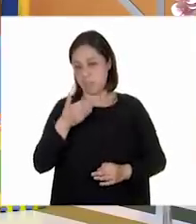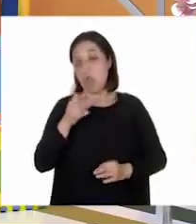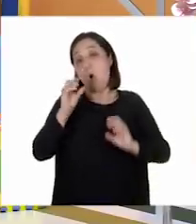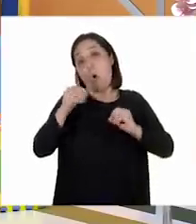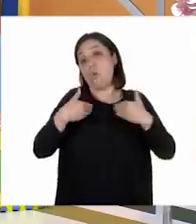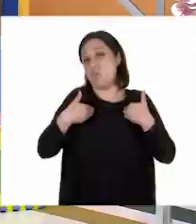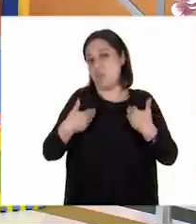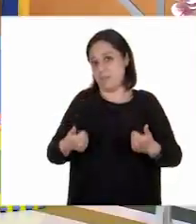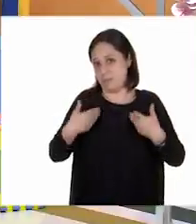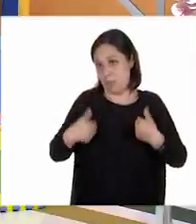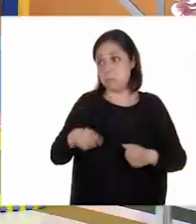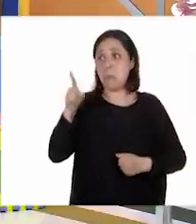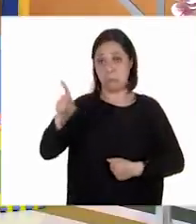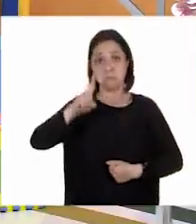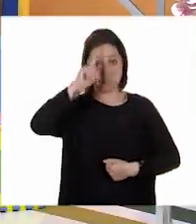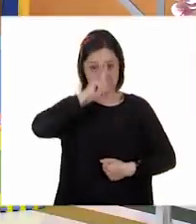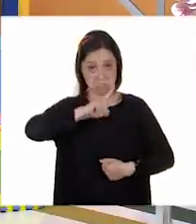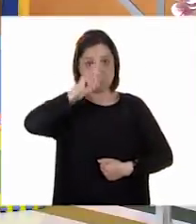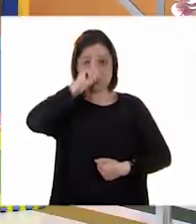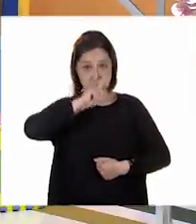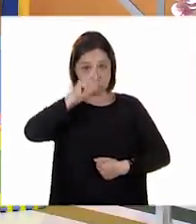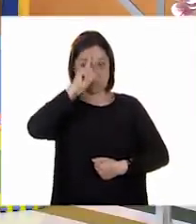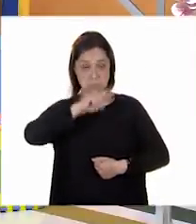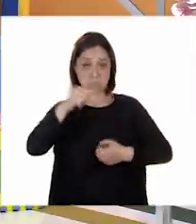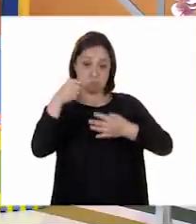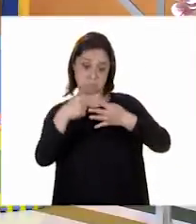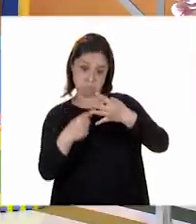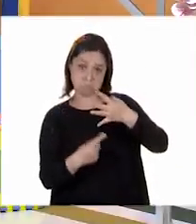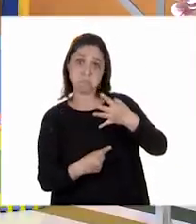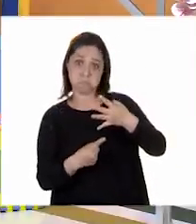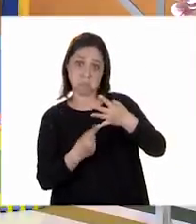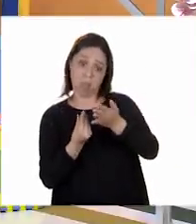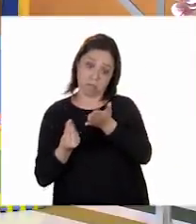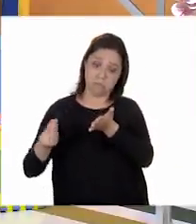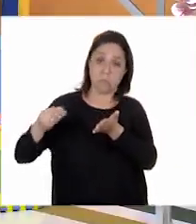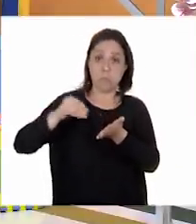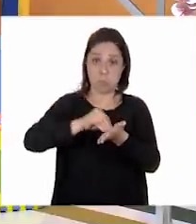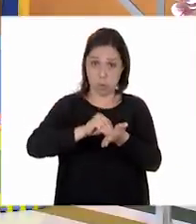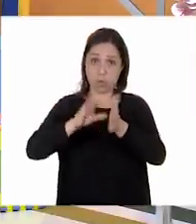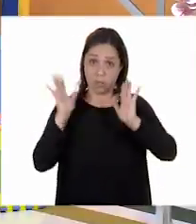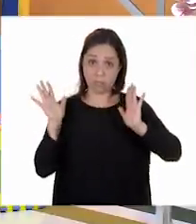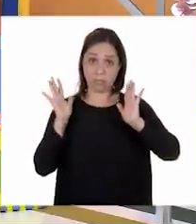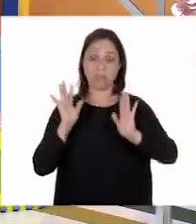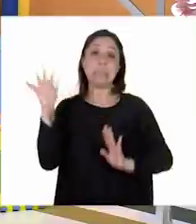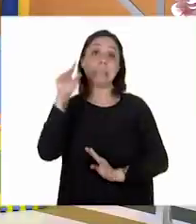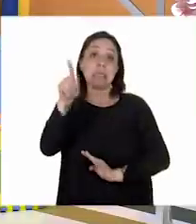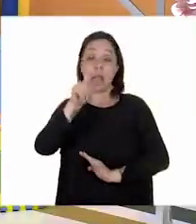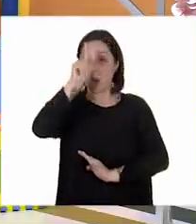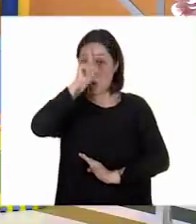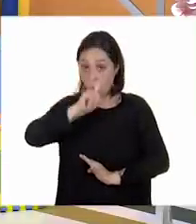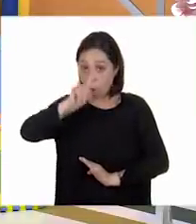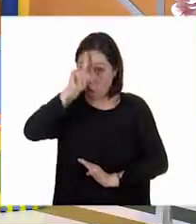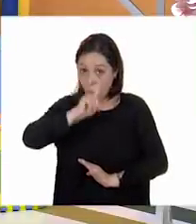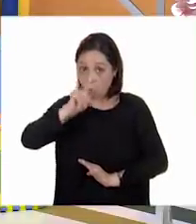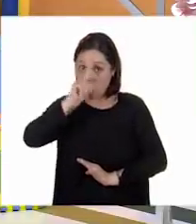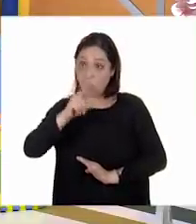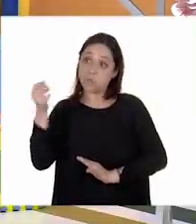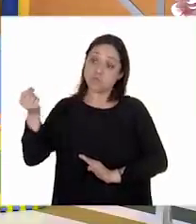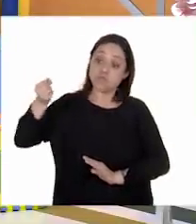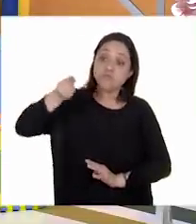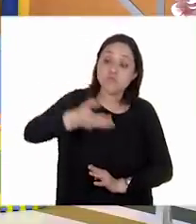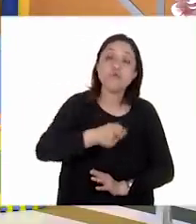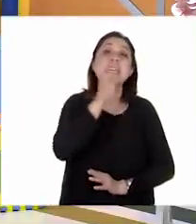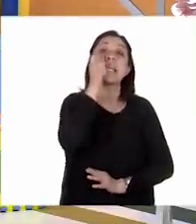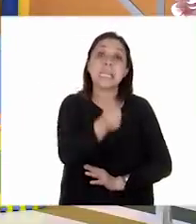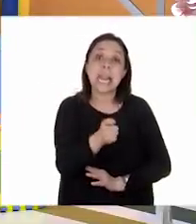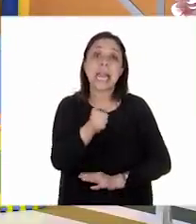Hizo recomendaciones aparte, ¿verdad? Recuerden que cuando alguien te da una recomendación es porque quiere que tu texto